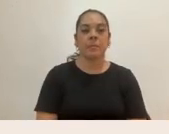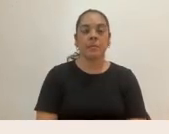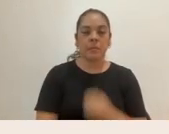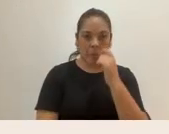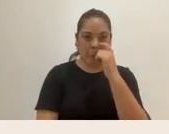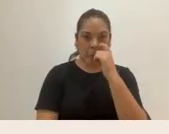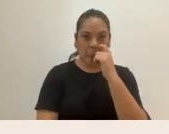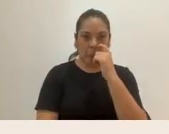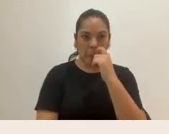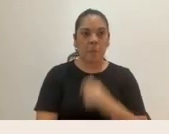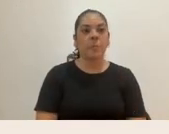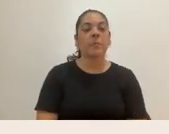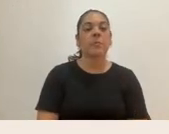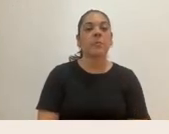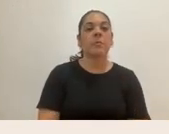Ovular